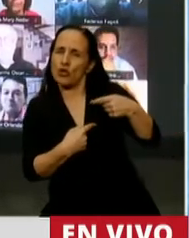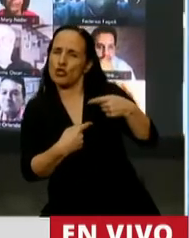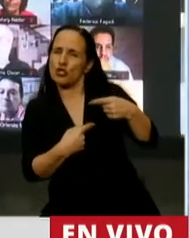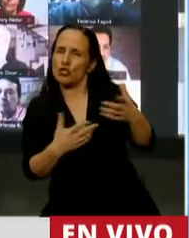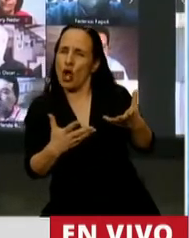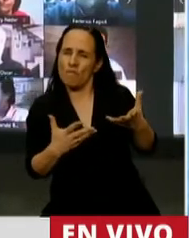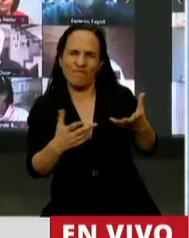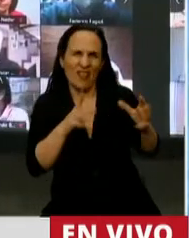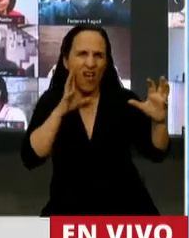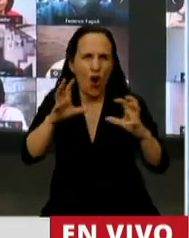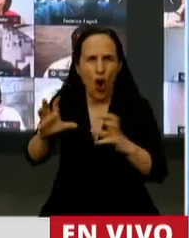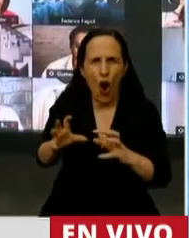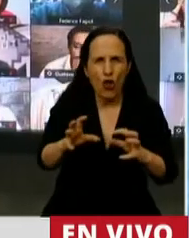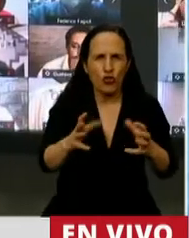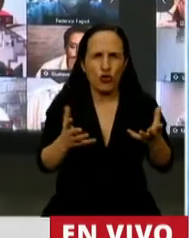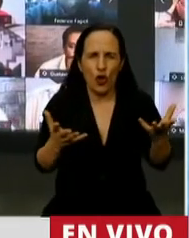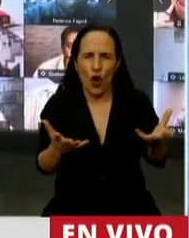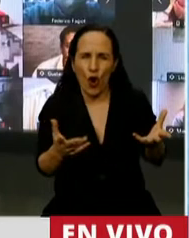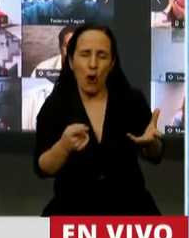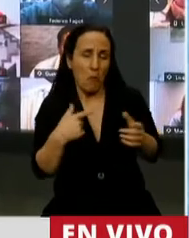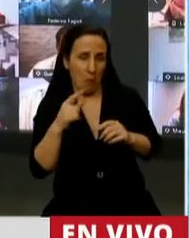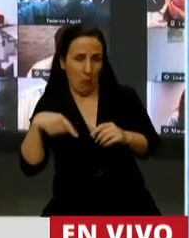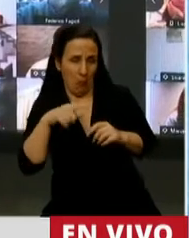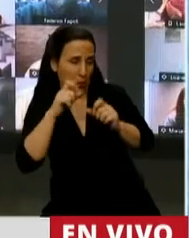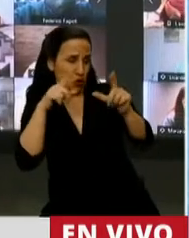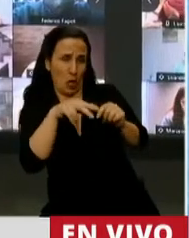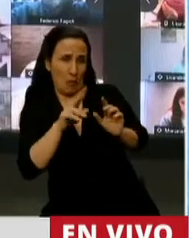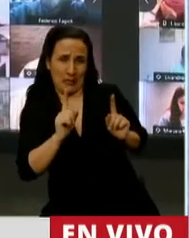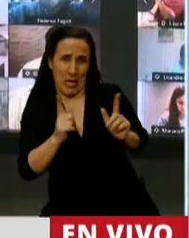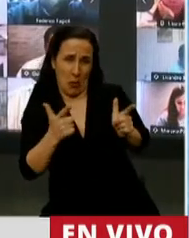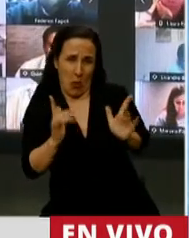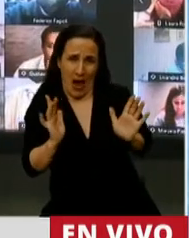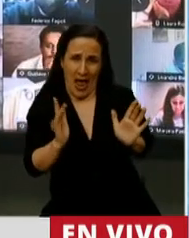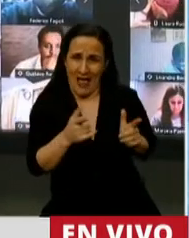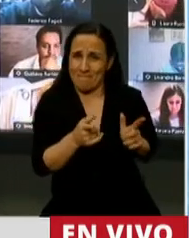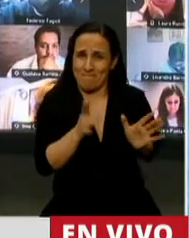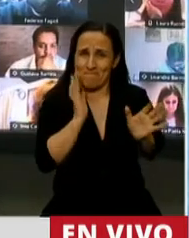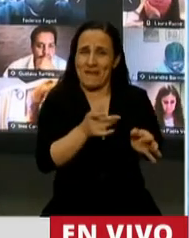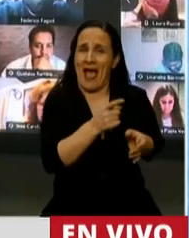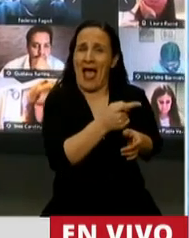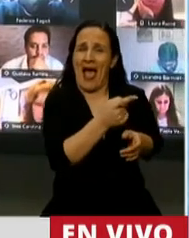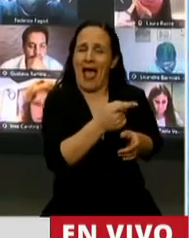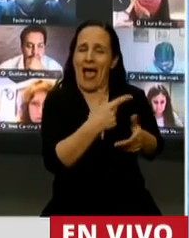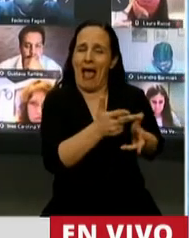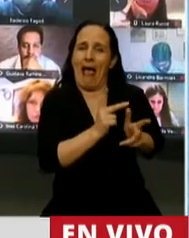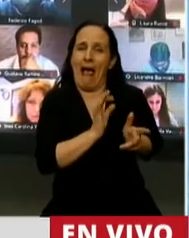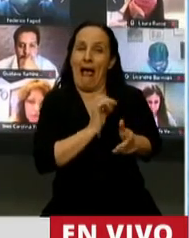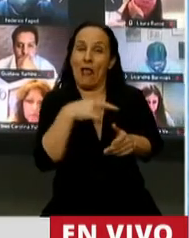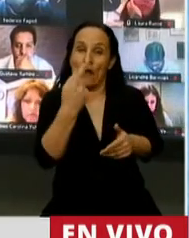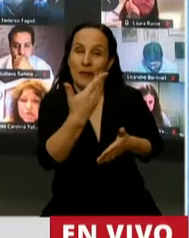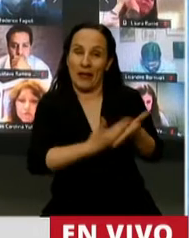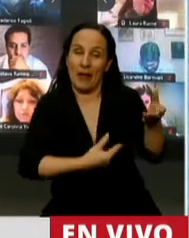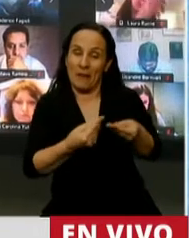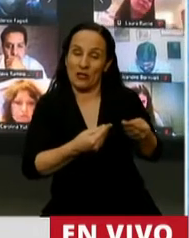diputado o diputada de la oposición hoy reconozca que este presupuesto para el año entrante que hoy estamos